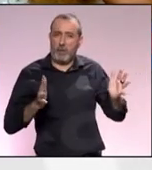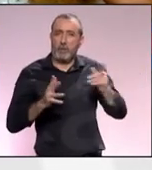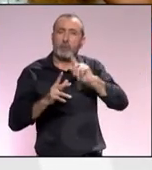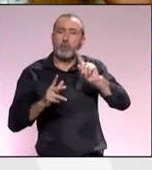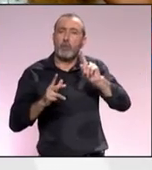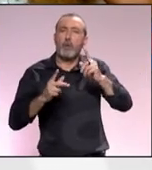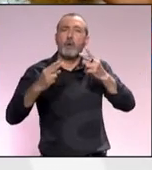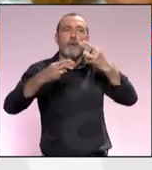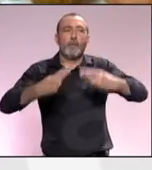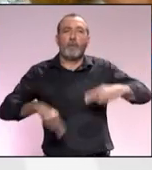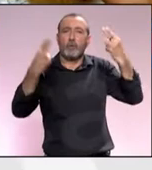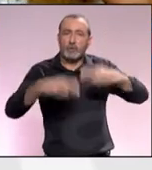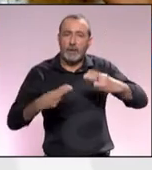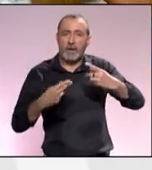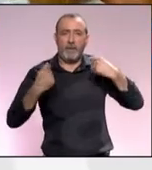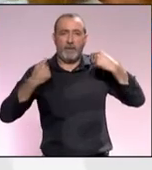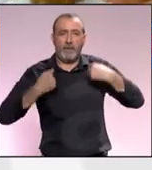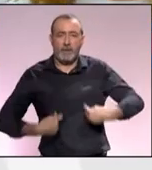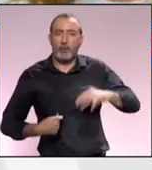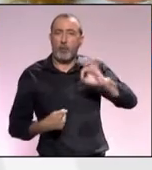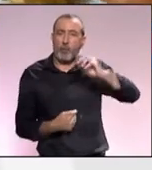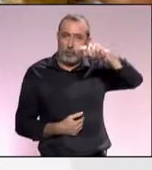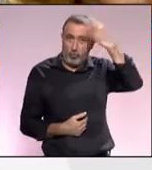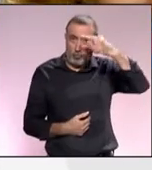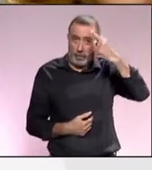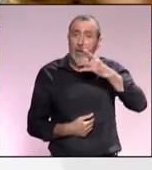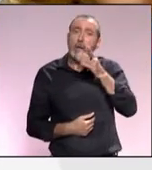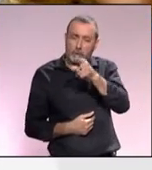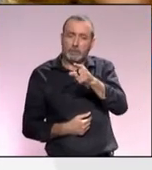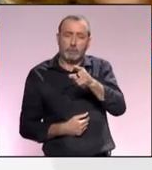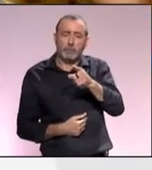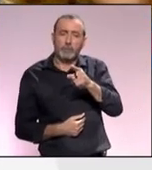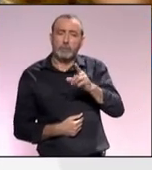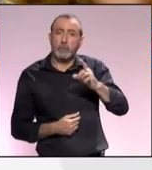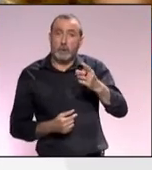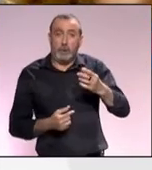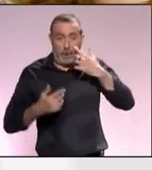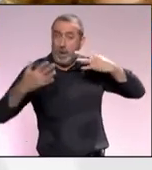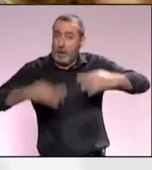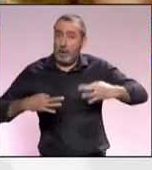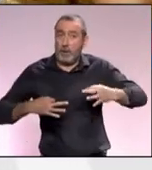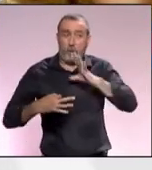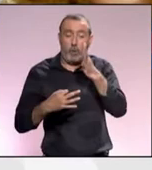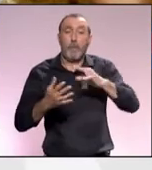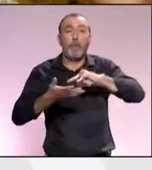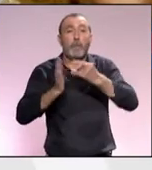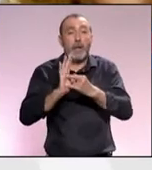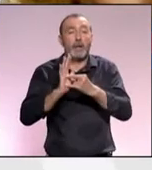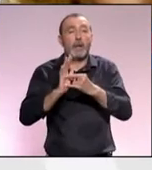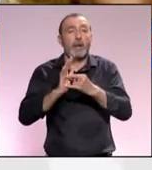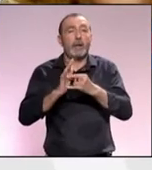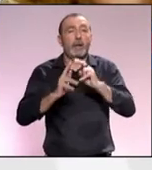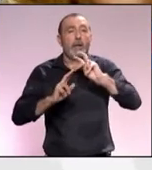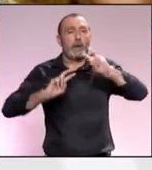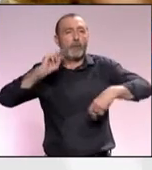van más allá de las fronteras físicas y culturales y esto es muy cierto cuando hablamos de los planes de la recuperación